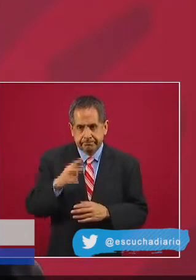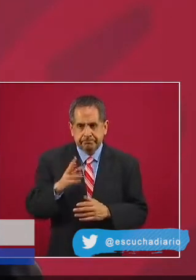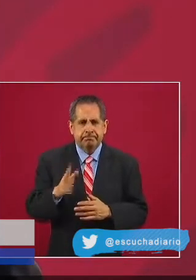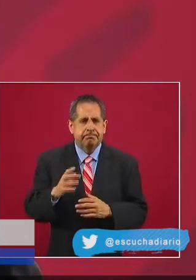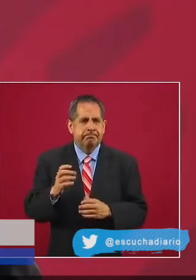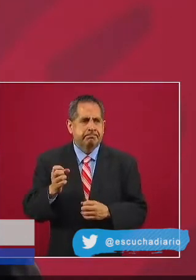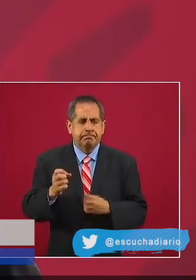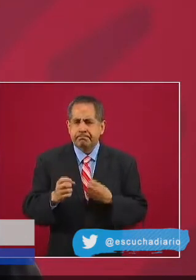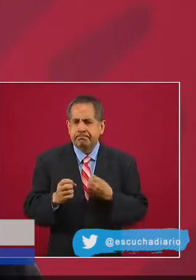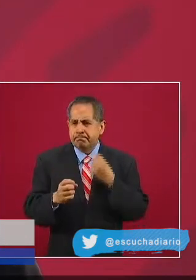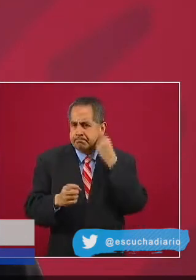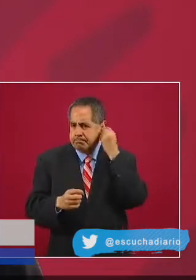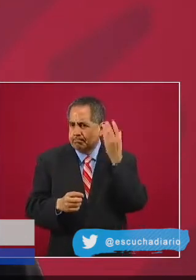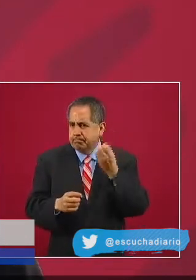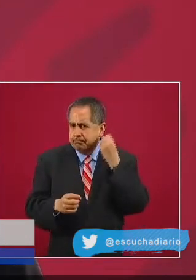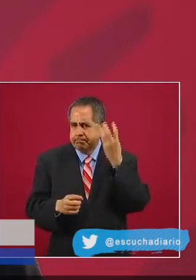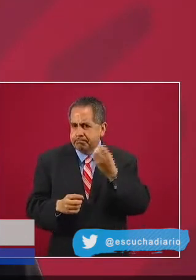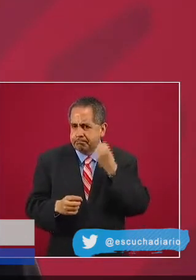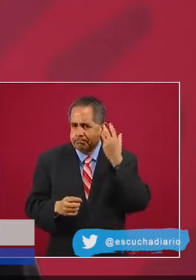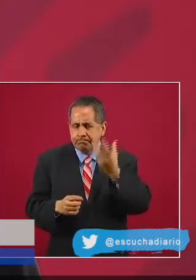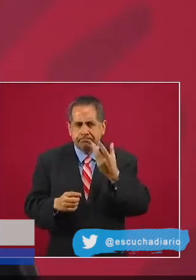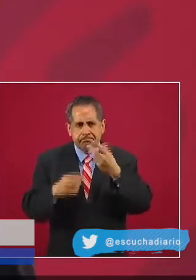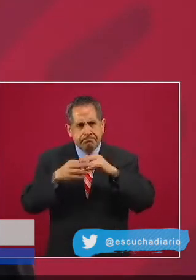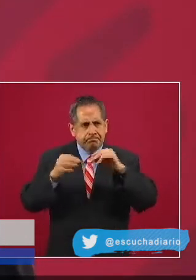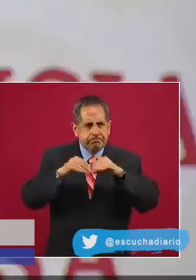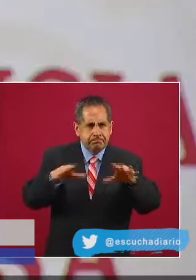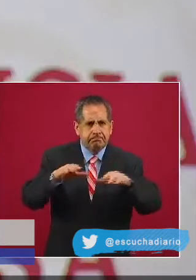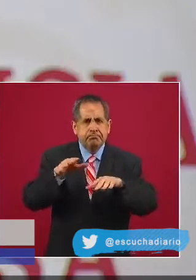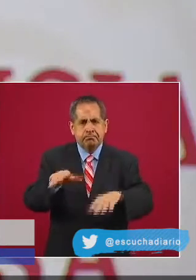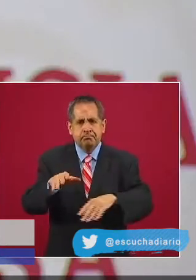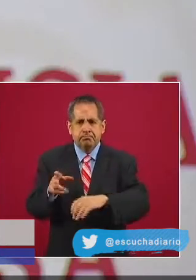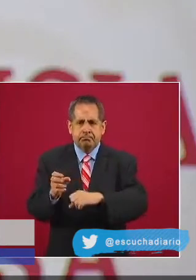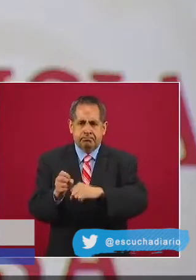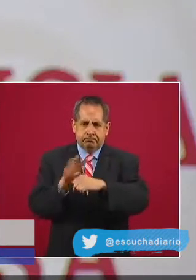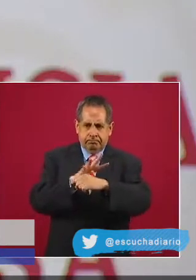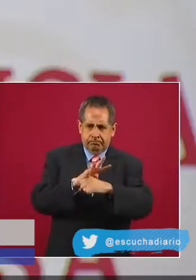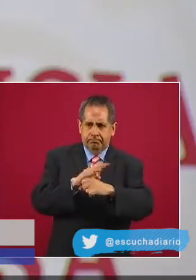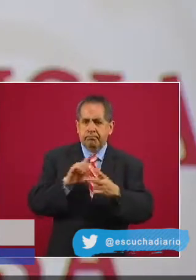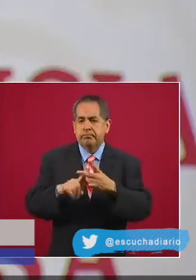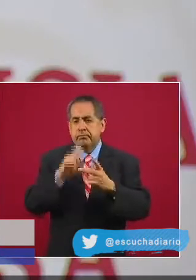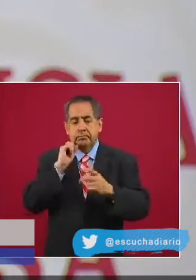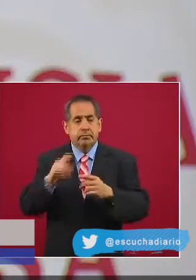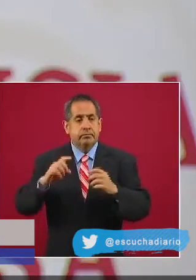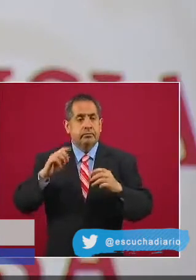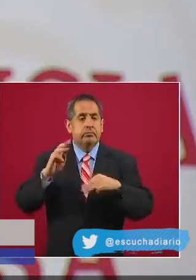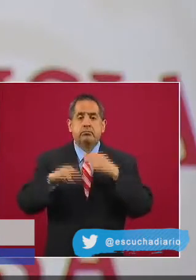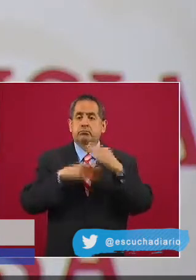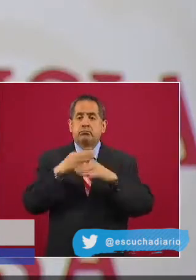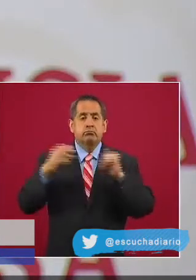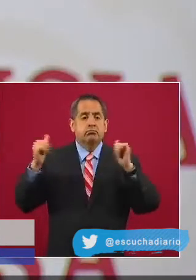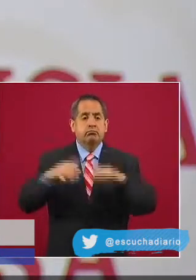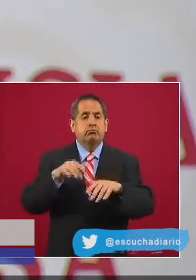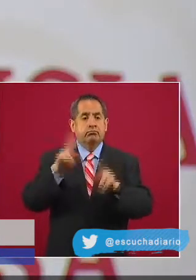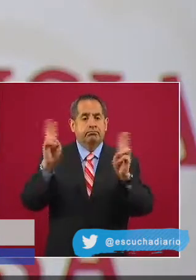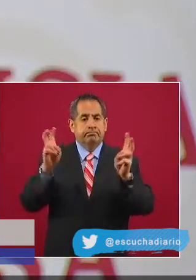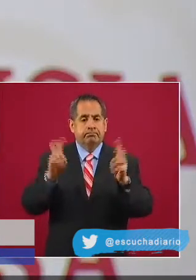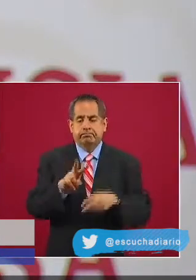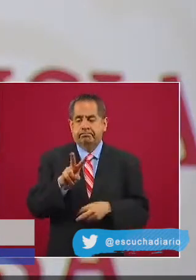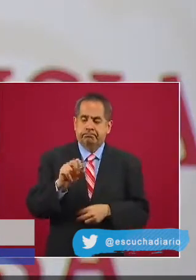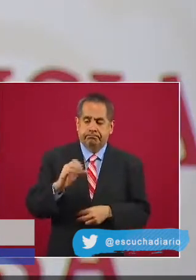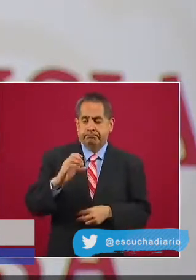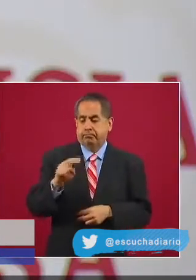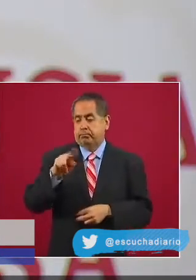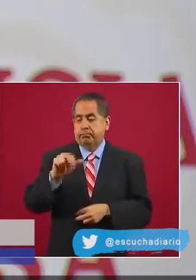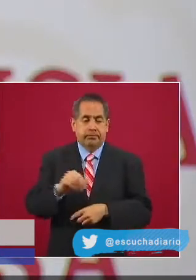conferencia para la respuesta global al coronavirus Así como en su interés en recuperar el dinero perdido por la defraudación Se han hecho varios esfuerzos